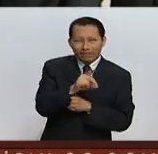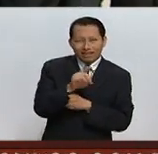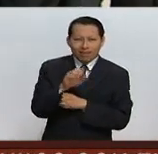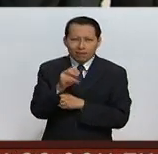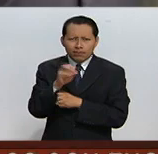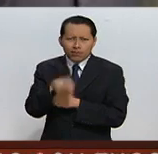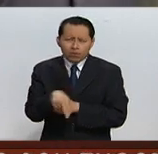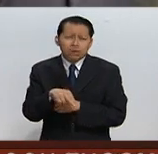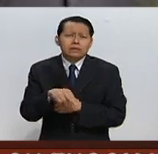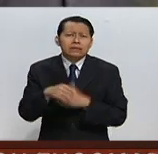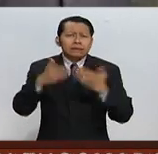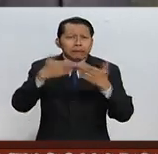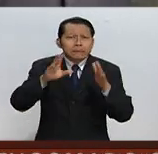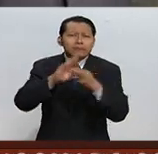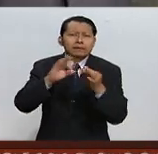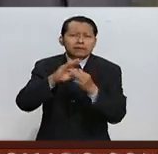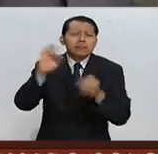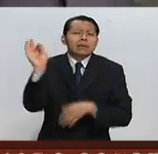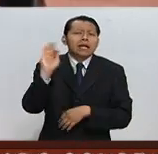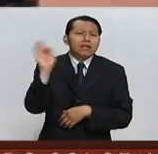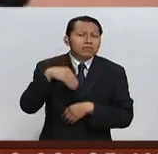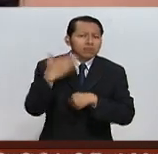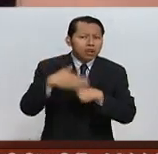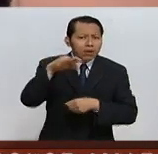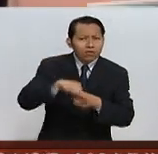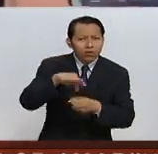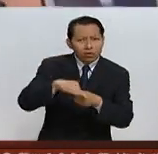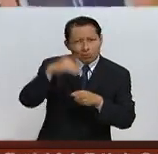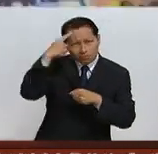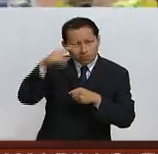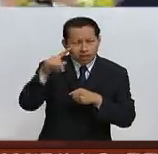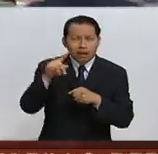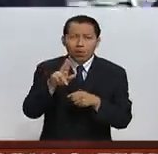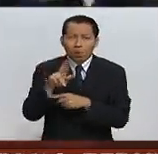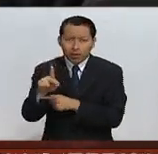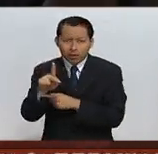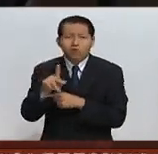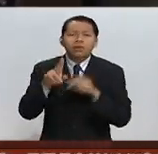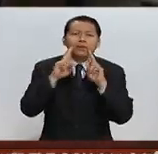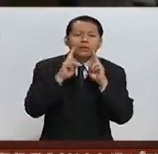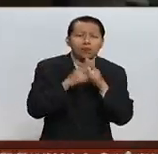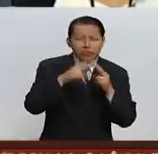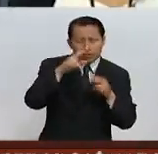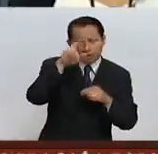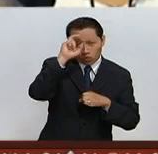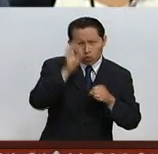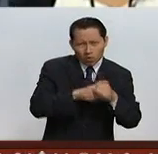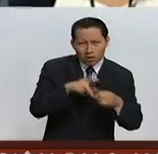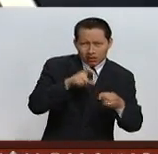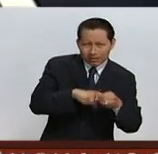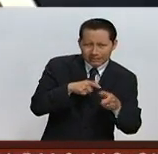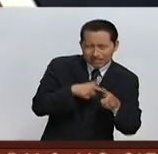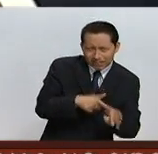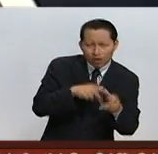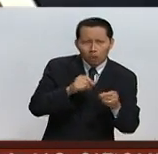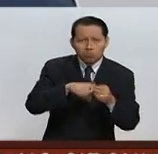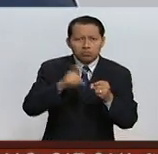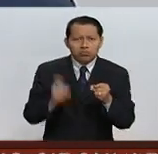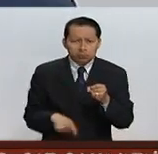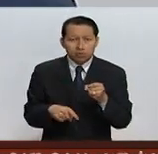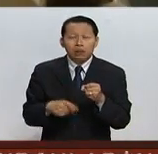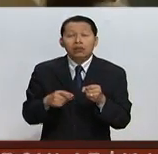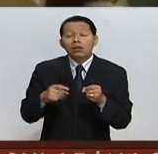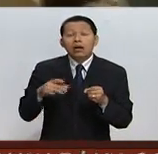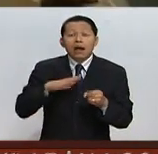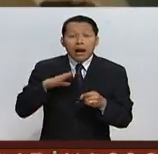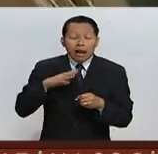vez la posibilidad de celebrar un referéndum sobre la pertenencia del Reino Unido en la Unión Europea. Esta iniciativa fue aprobada por